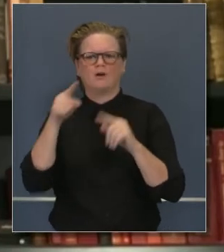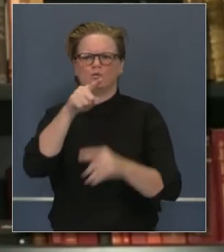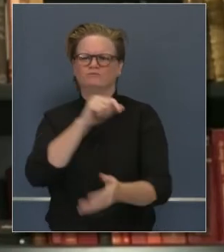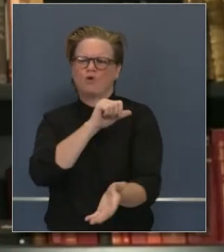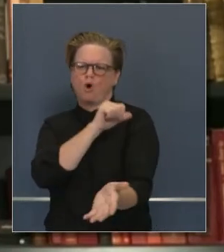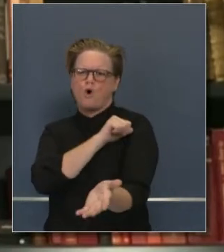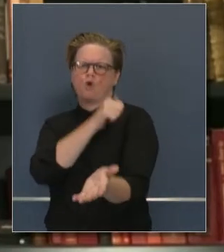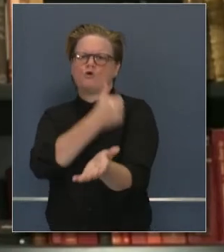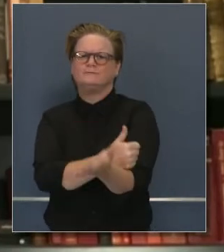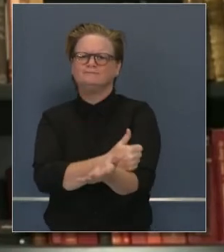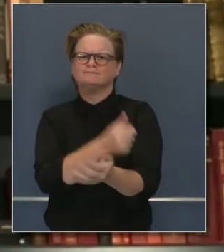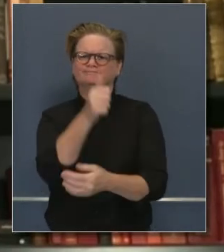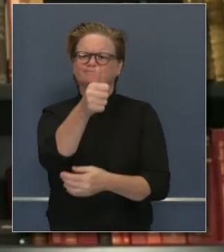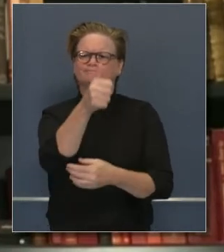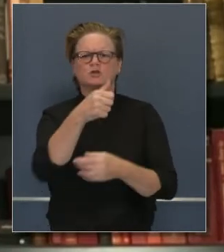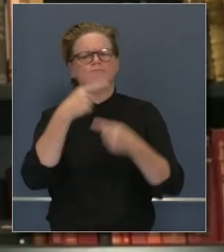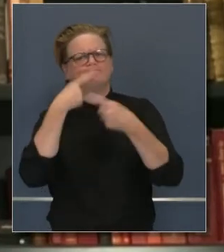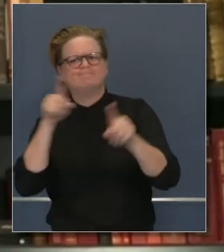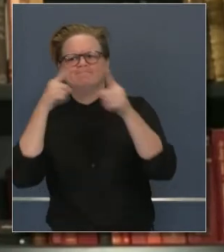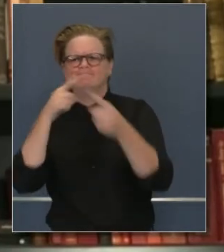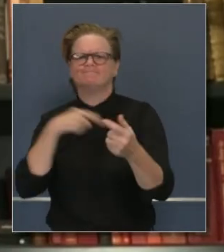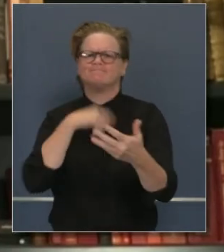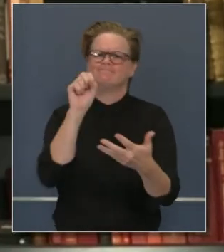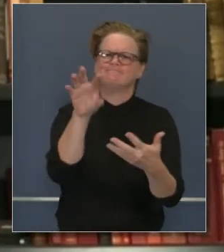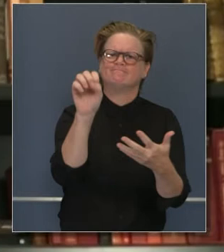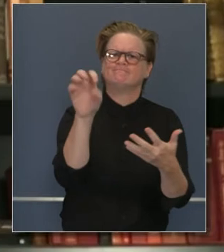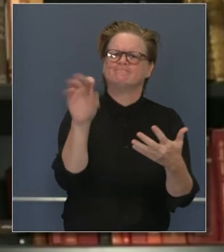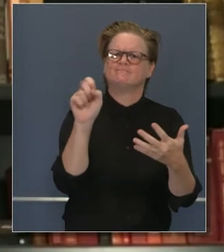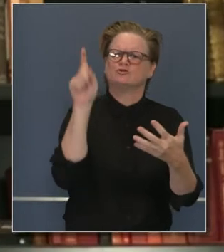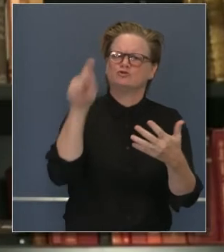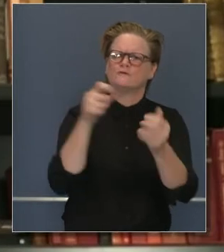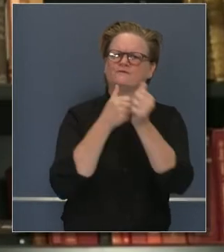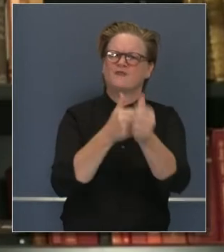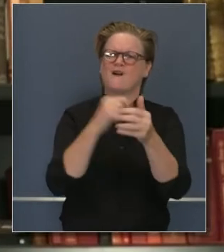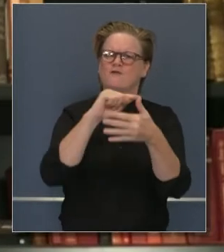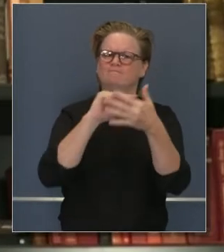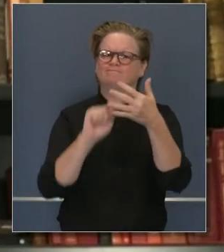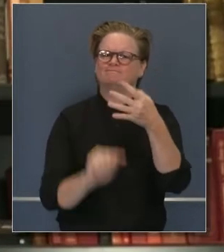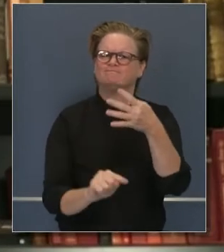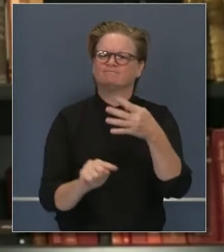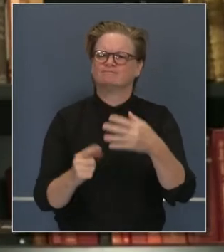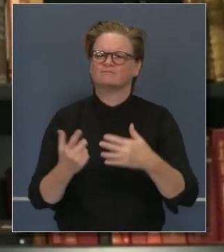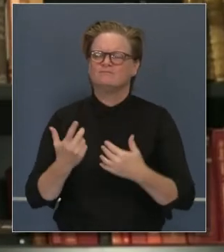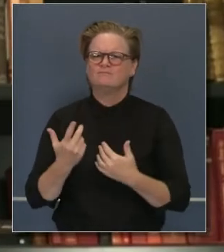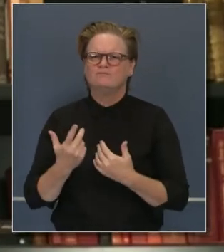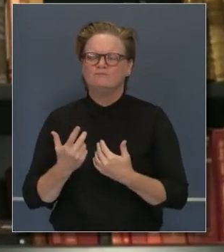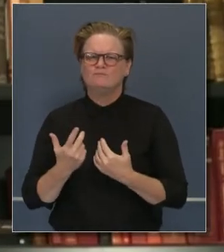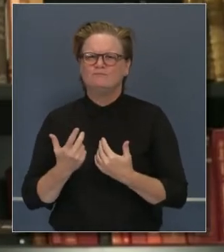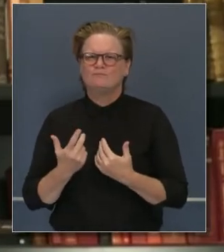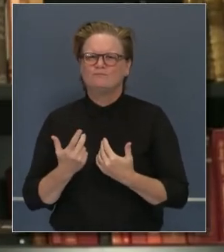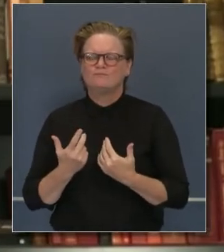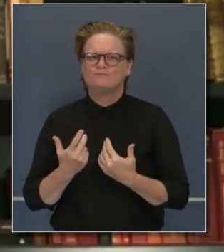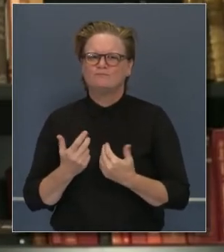prensa, tengamos paciencia, por favor. En un momento vamos a encontrar el problema.